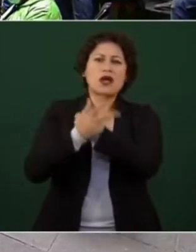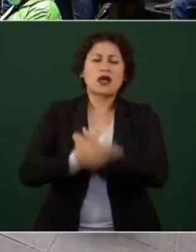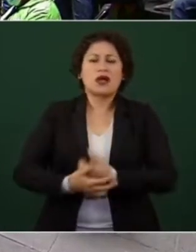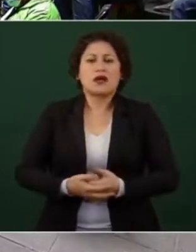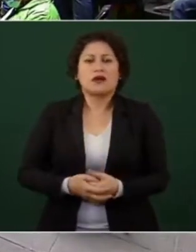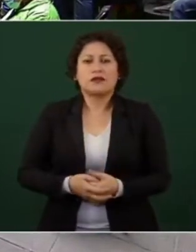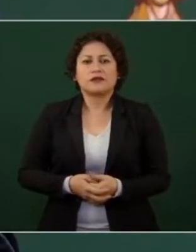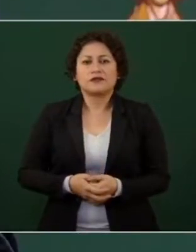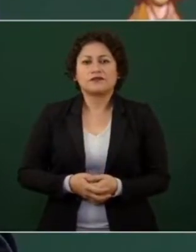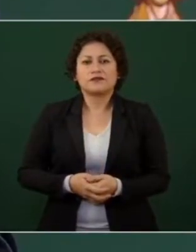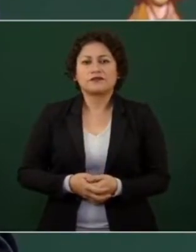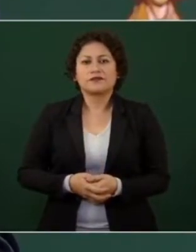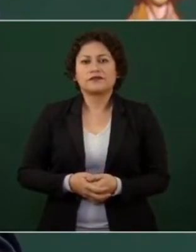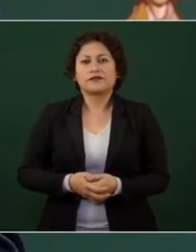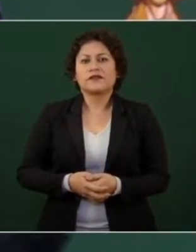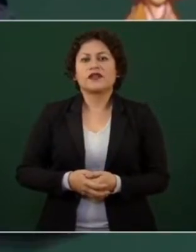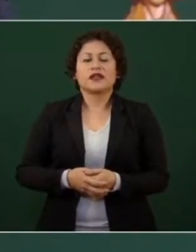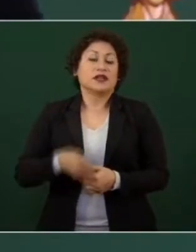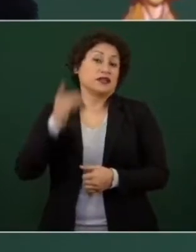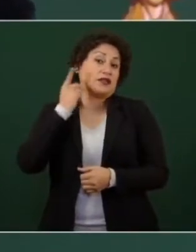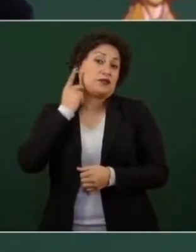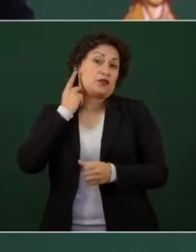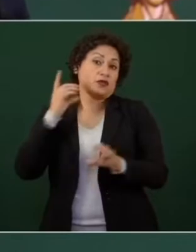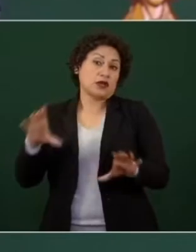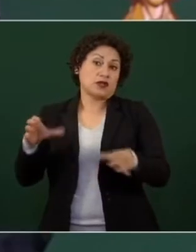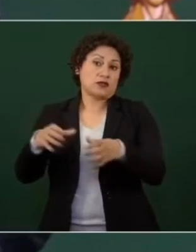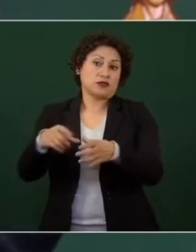el Parlamento Europeo